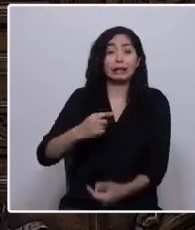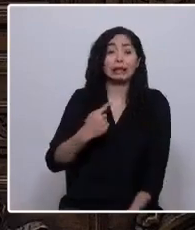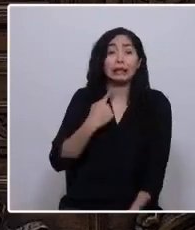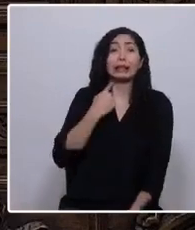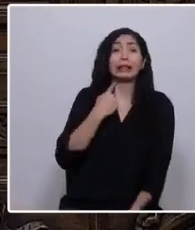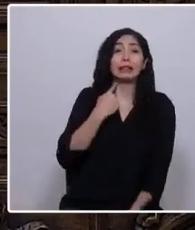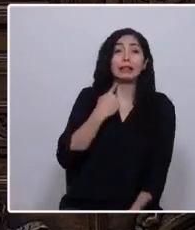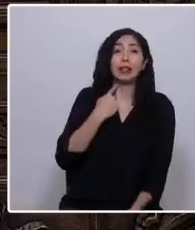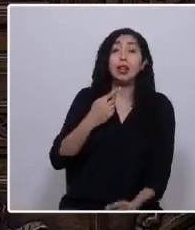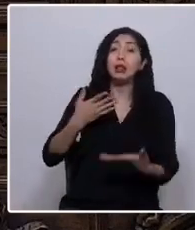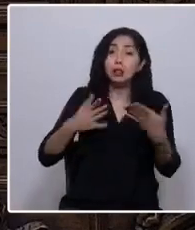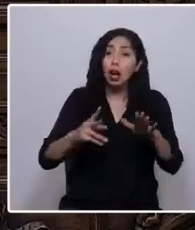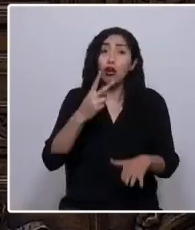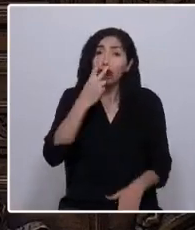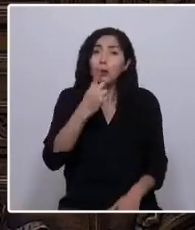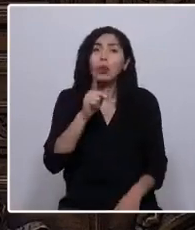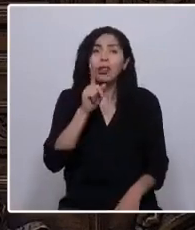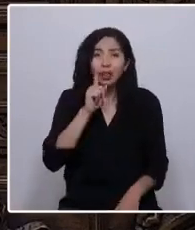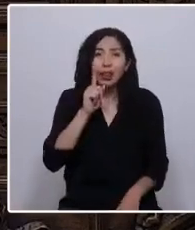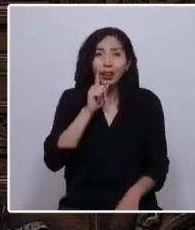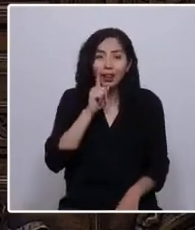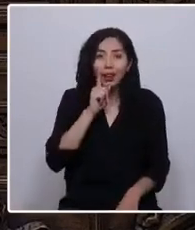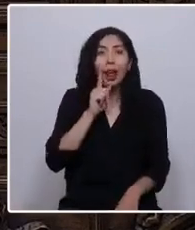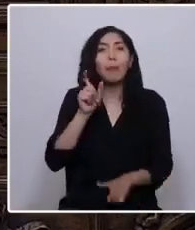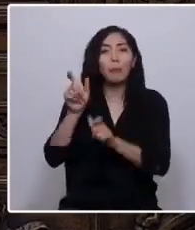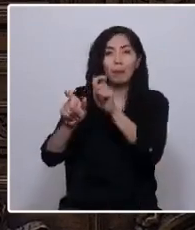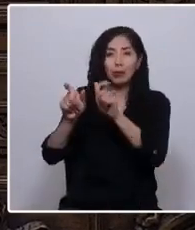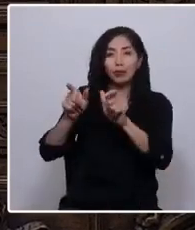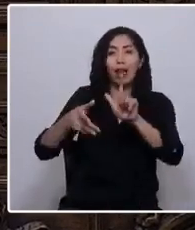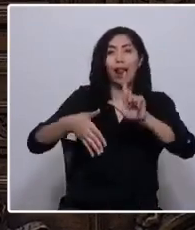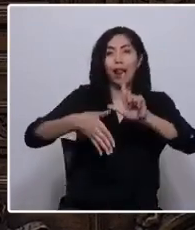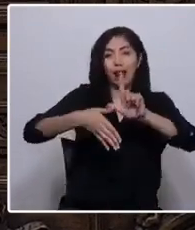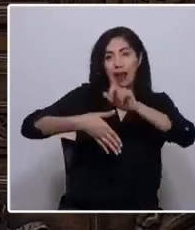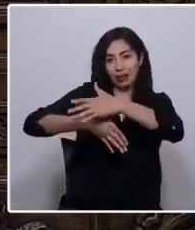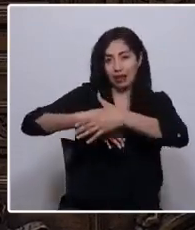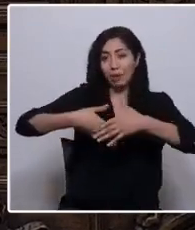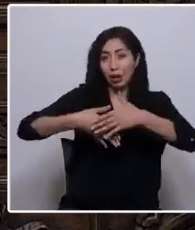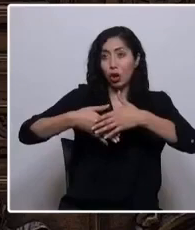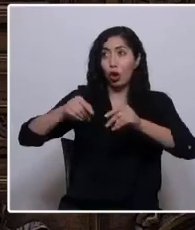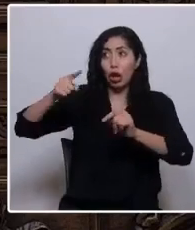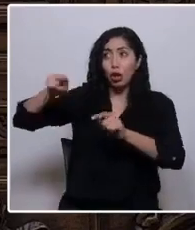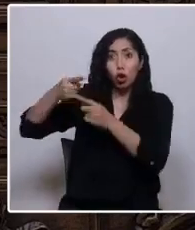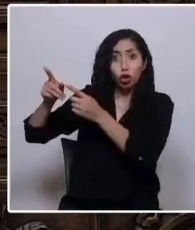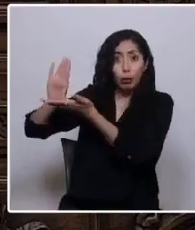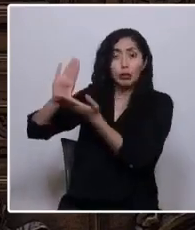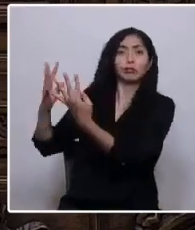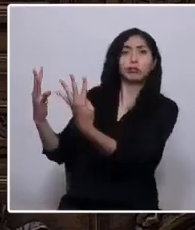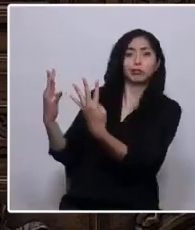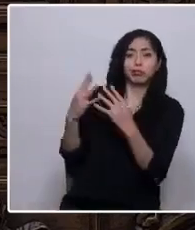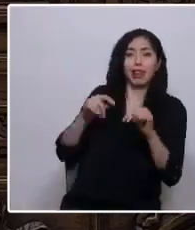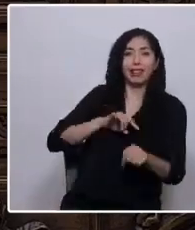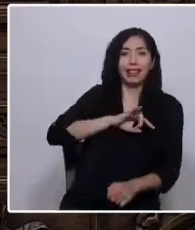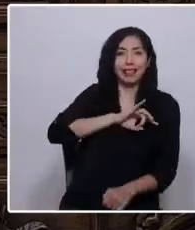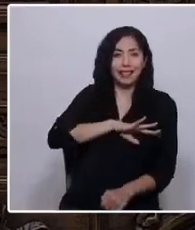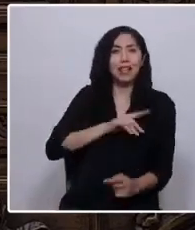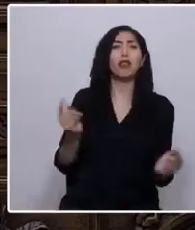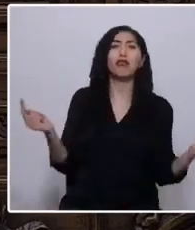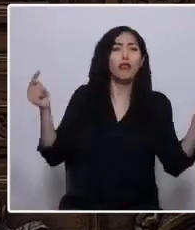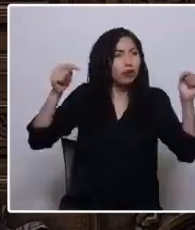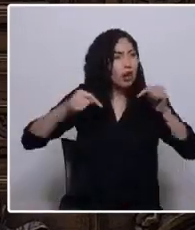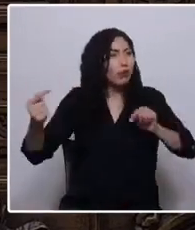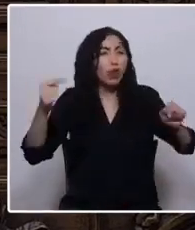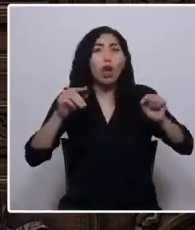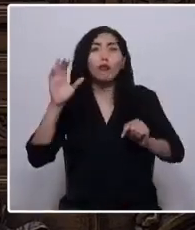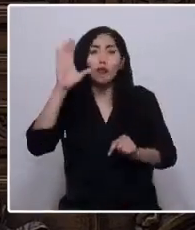con nuestros hermanos latinoamericanos que han llegado a Chile y que han buscado en Chile asilo